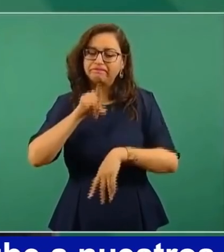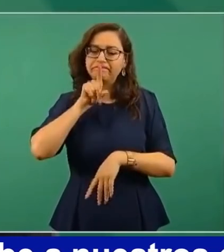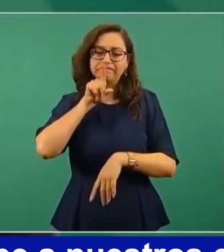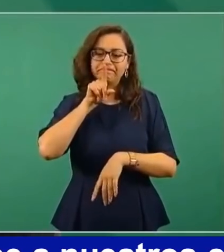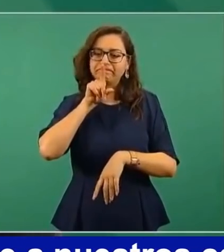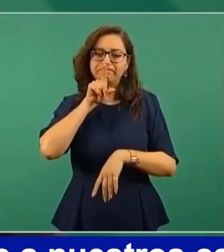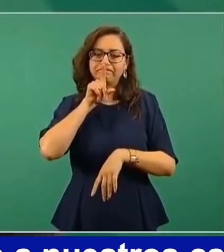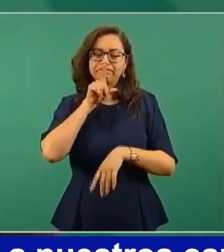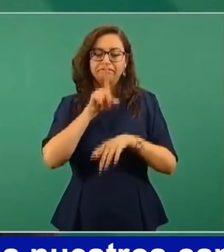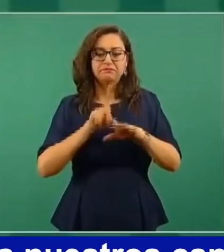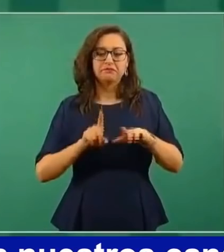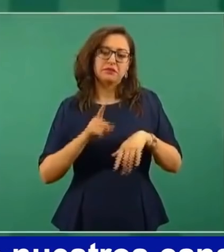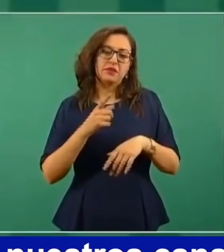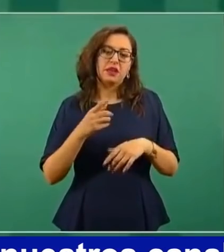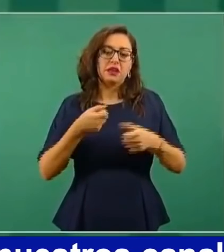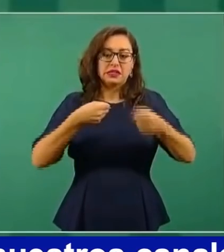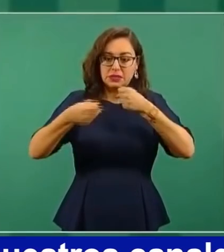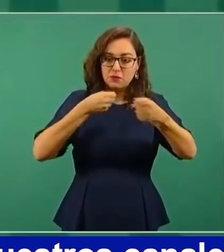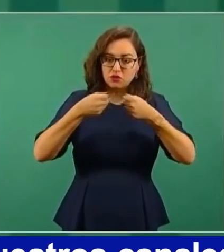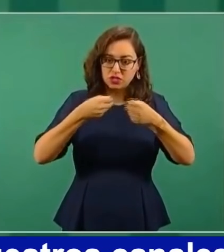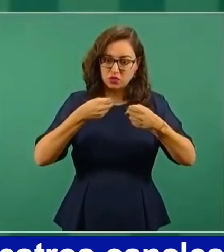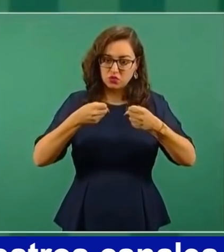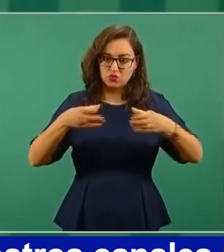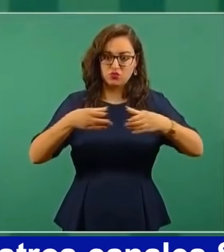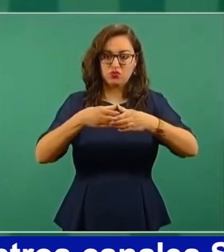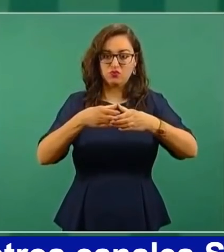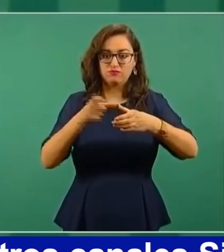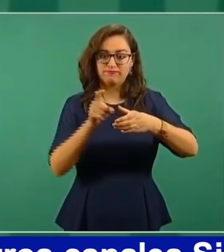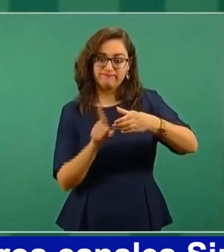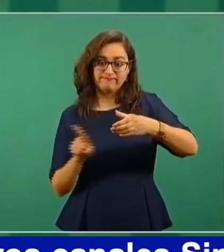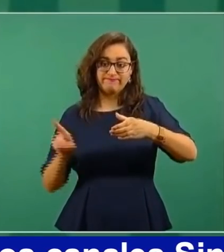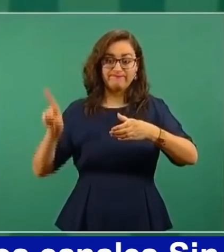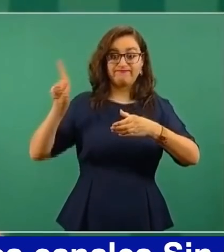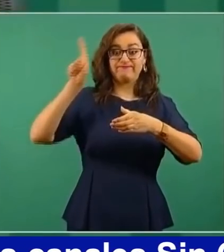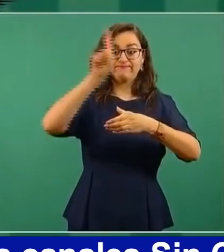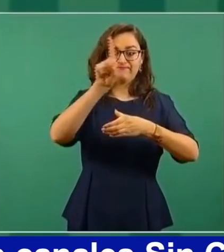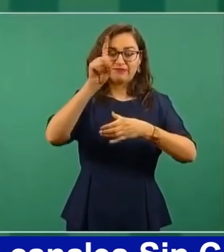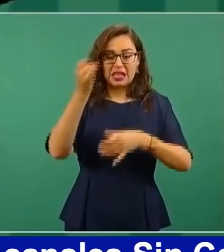¿Cómo le llaman? Jefe de información.